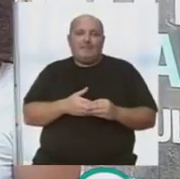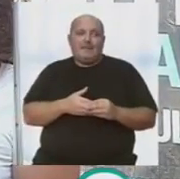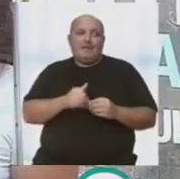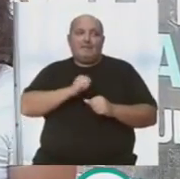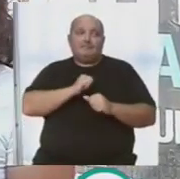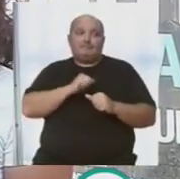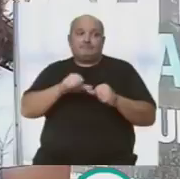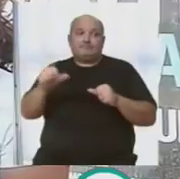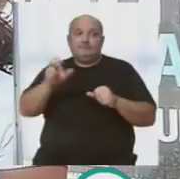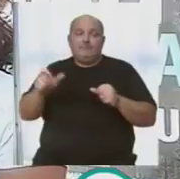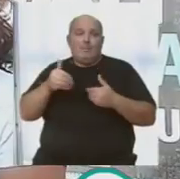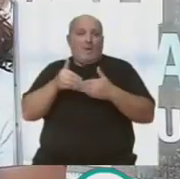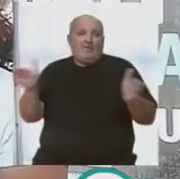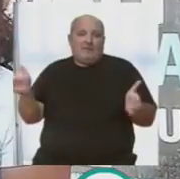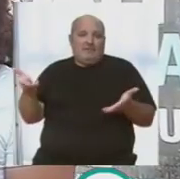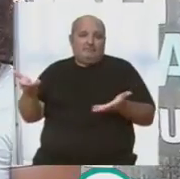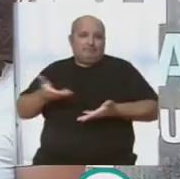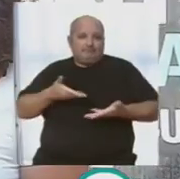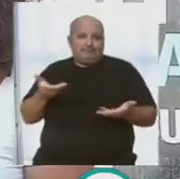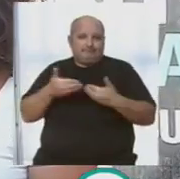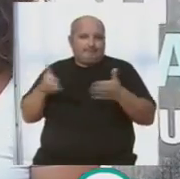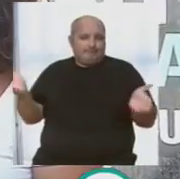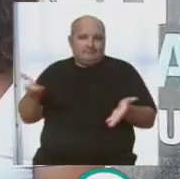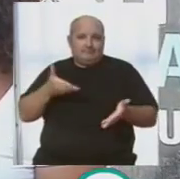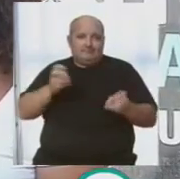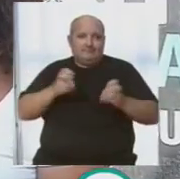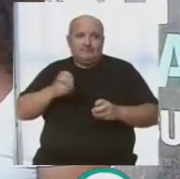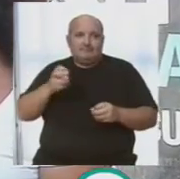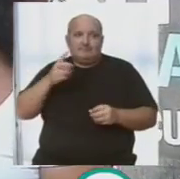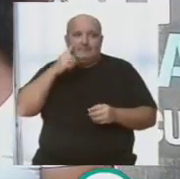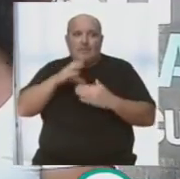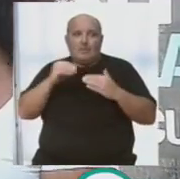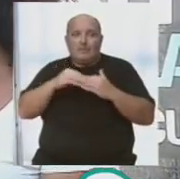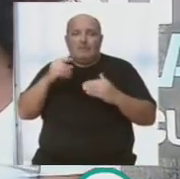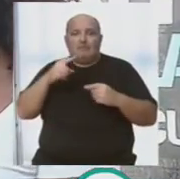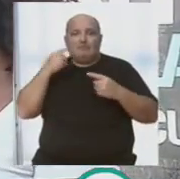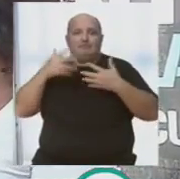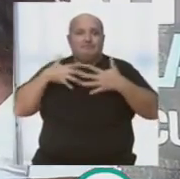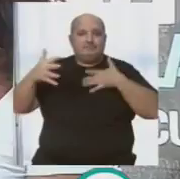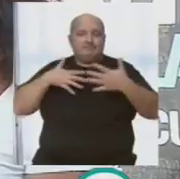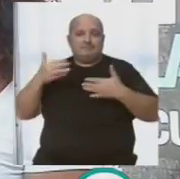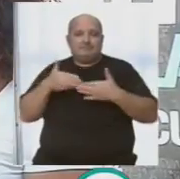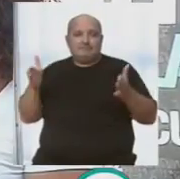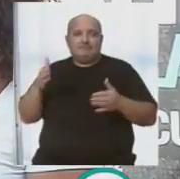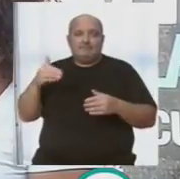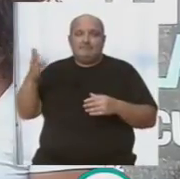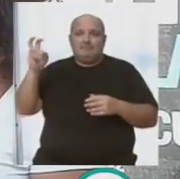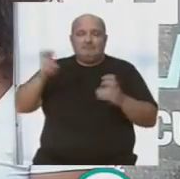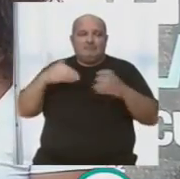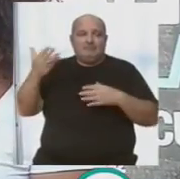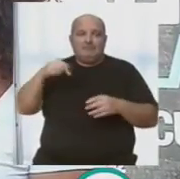además de eso que la gente es muy abierta y aquí la gente utiliza la empatía porque se pone en el lugar del que viene fuera.